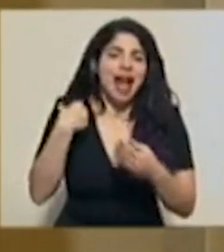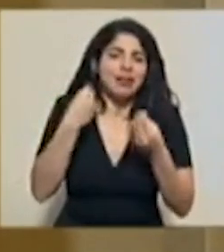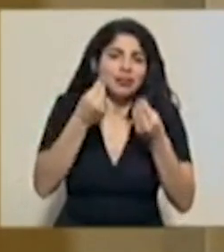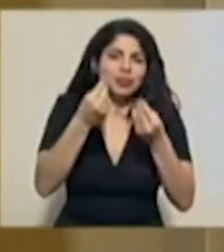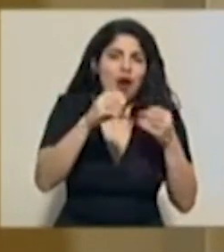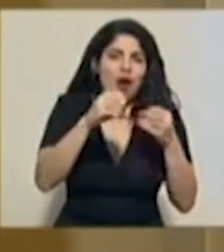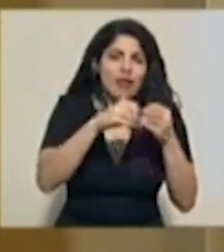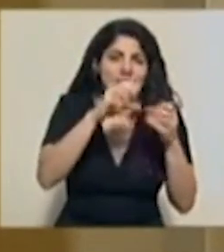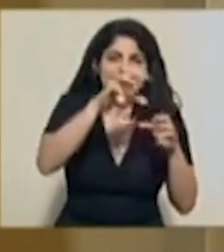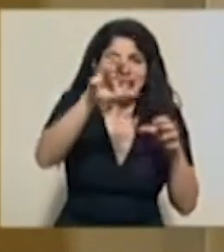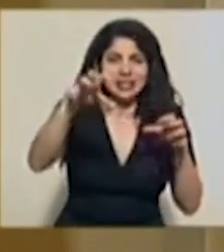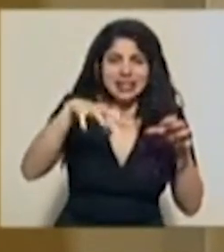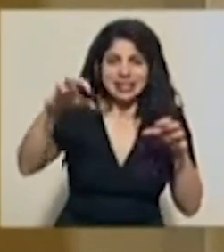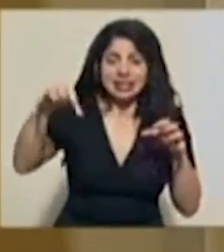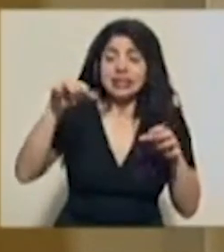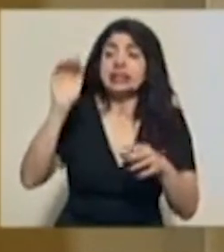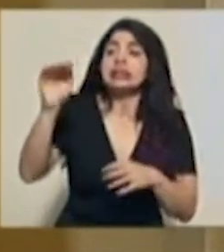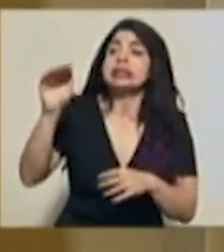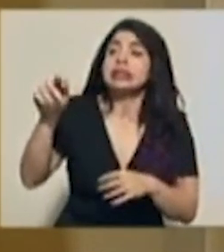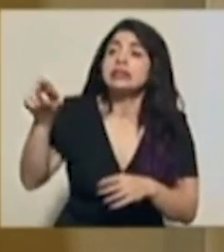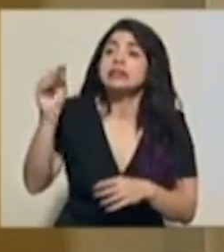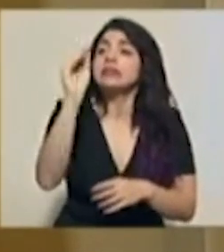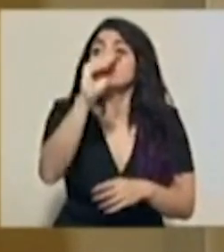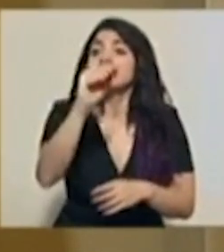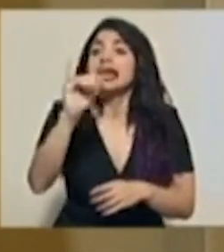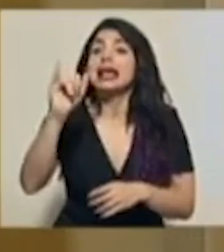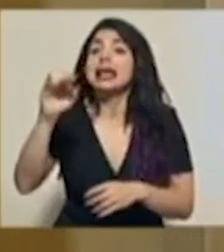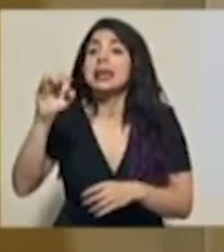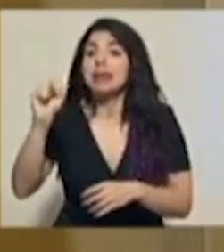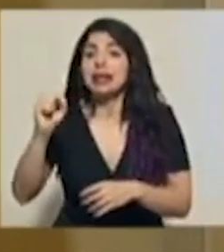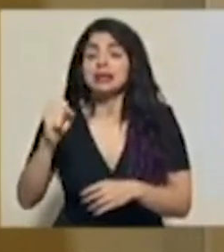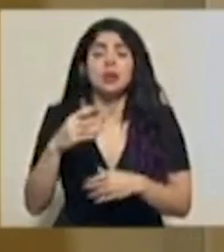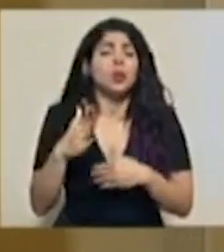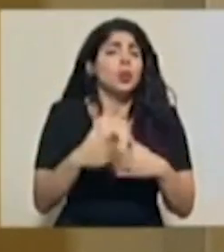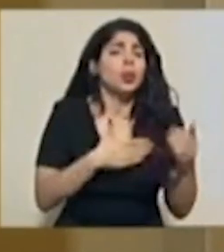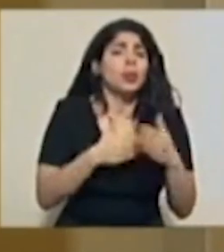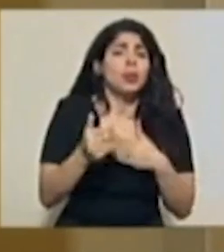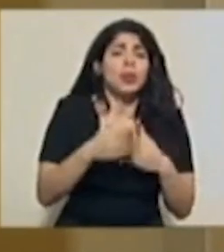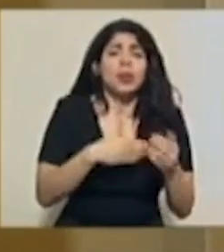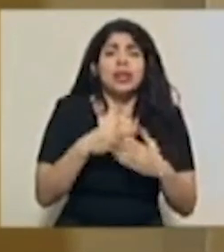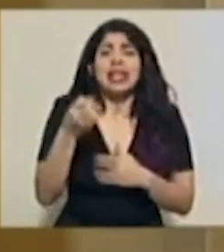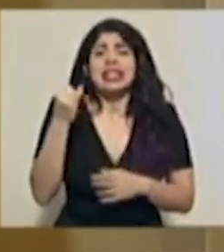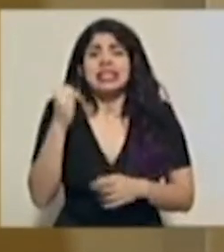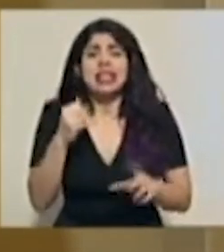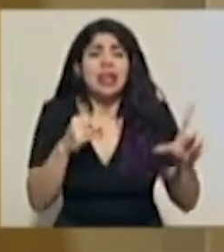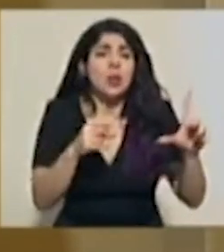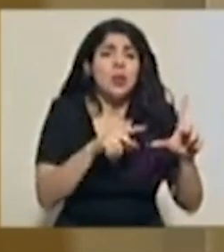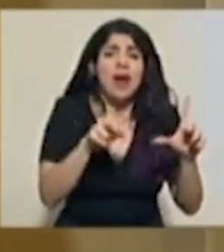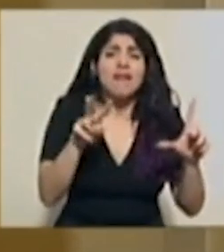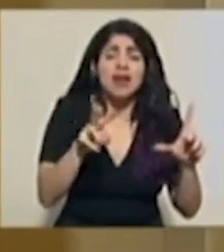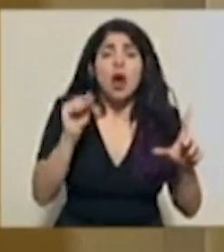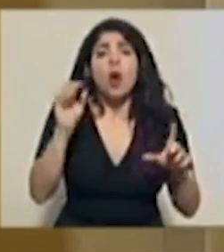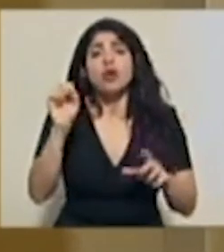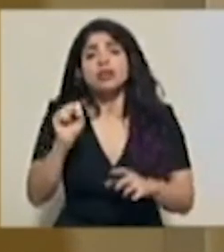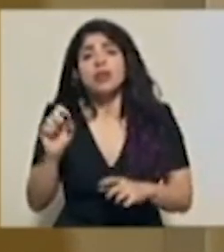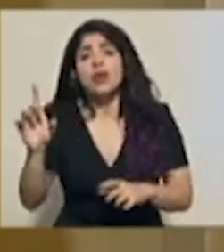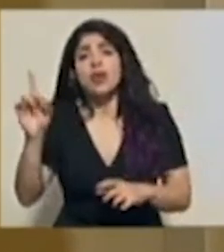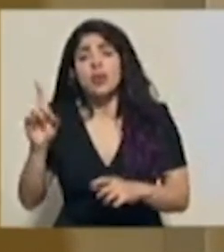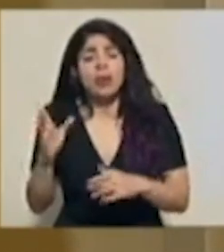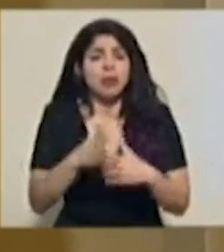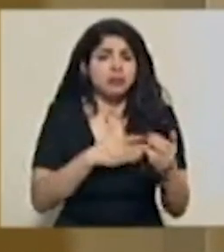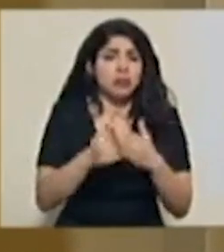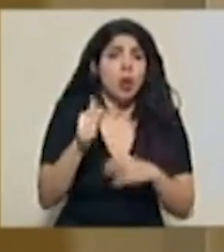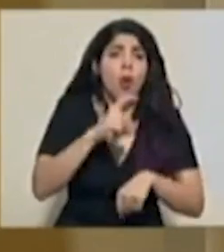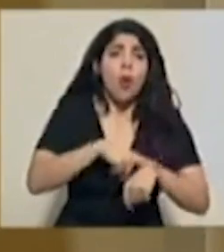locales y regionales para que inmediatamente, independientemente que sea entre semana o fin de semana o bien